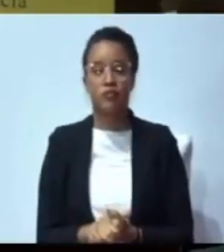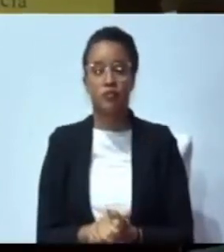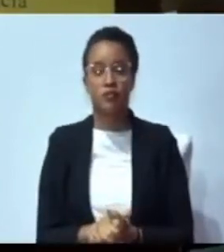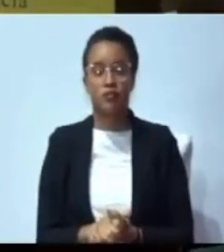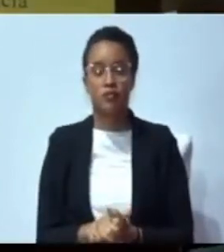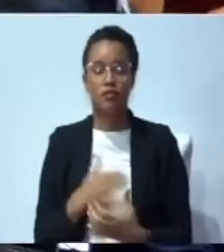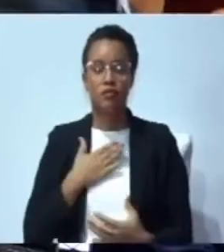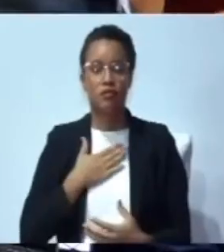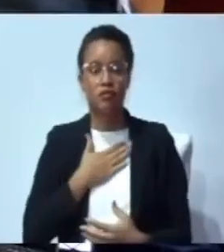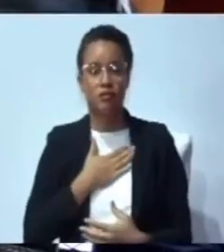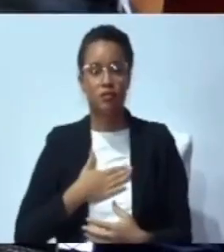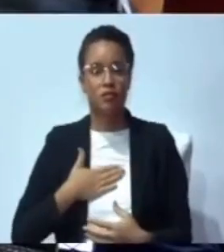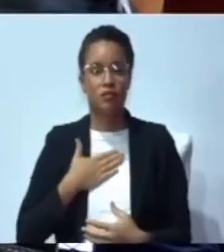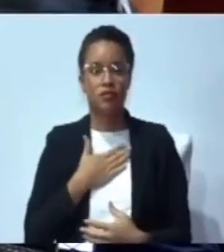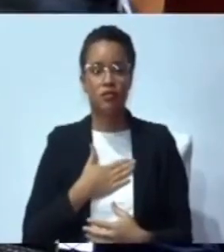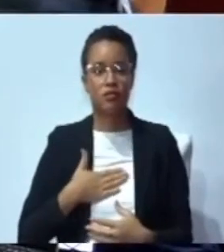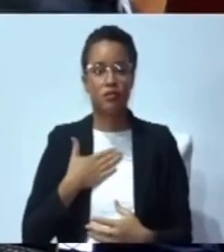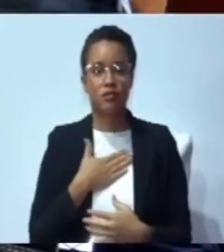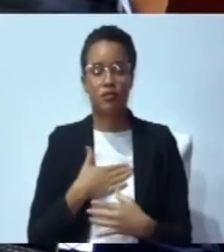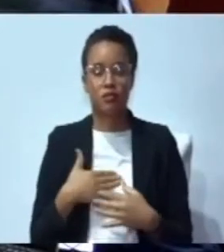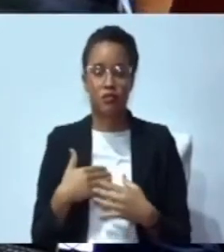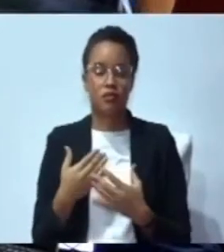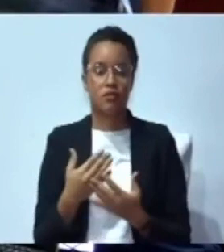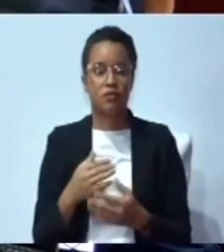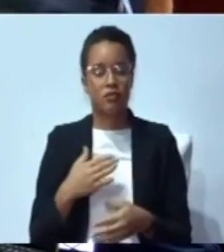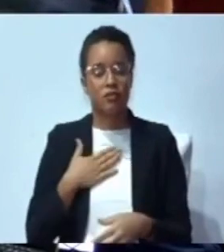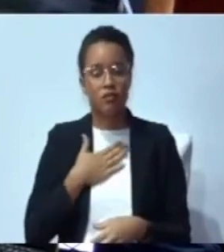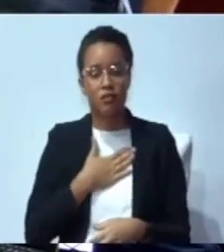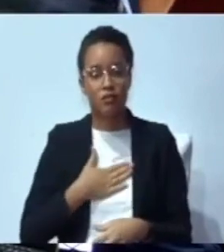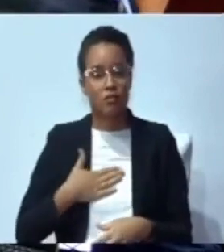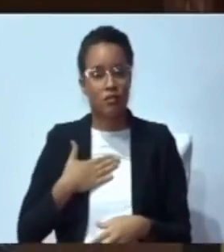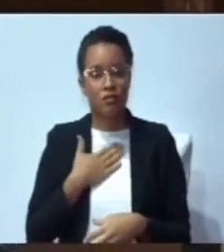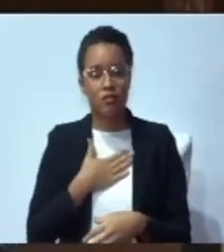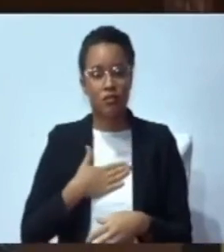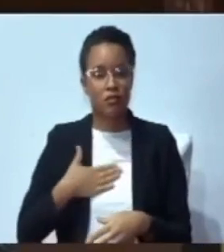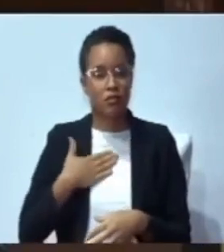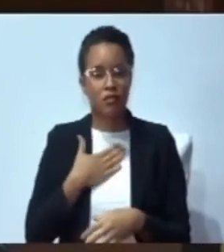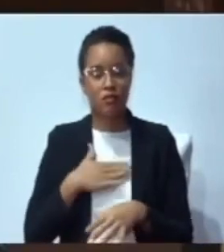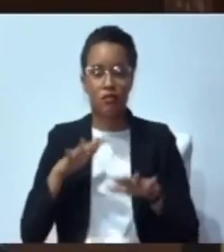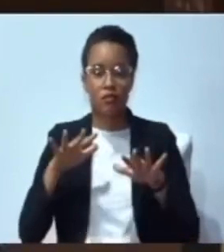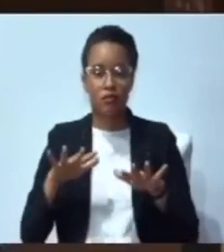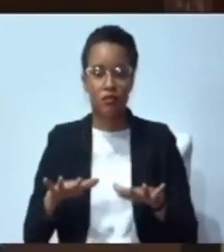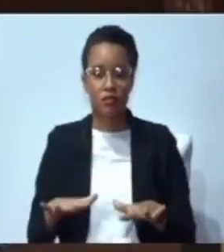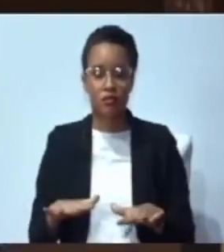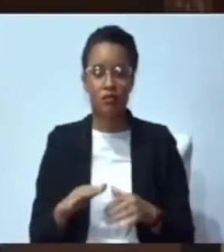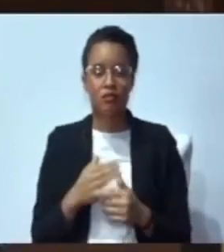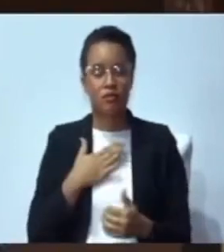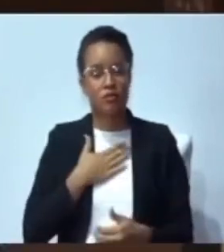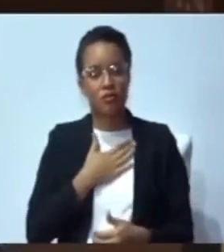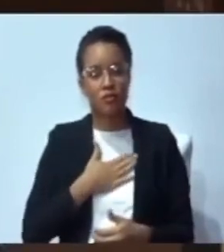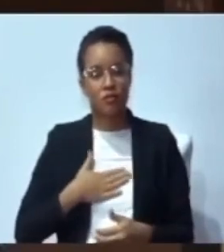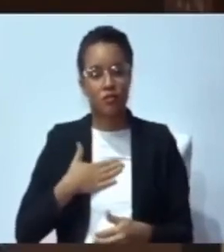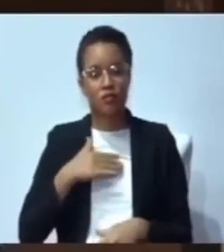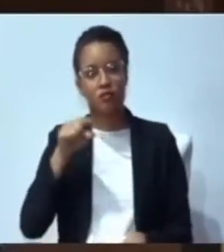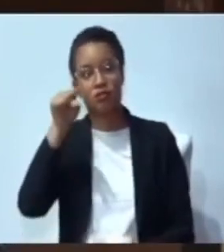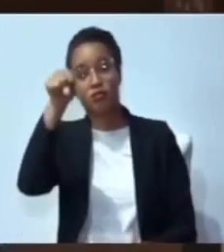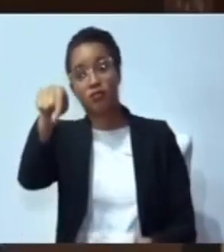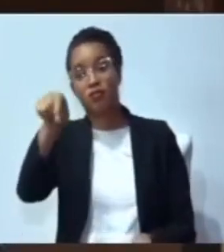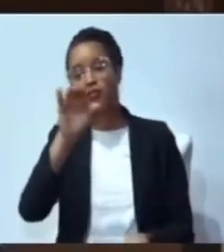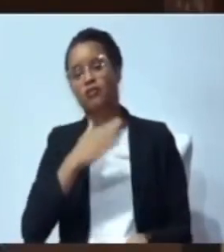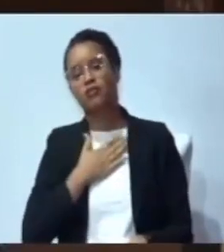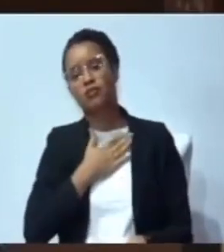Por favor, colegas, por favor, allá atrás,